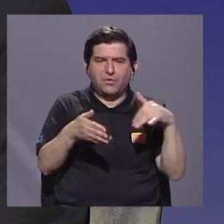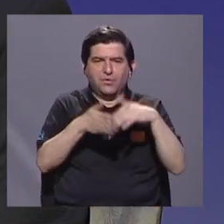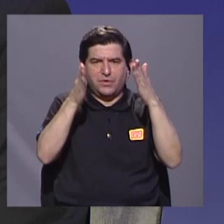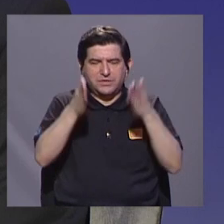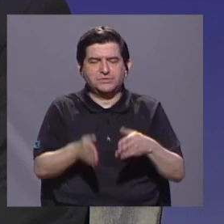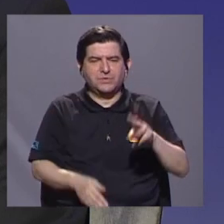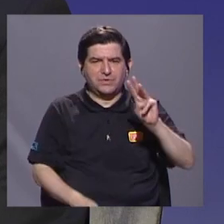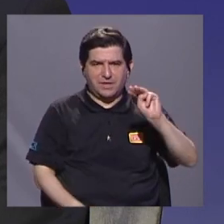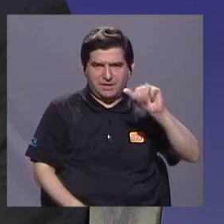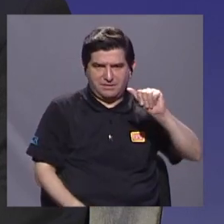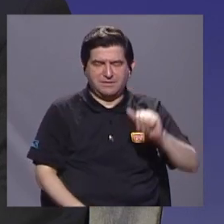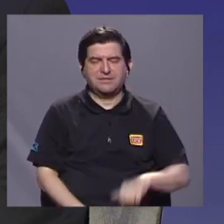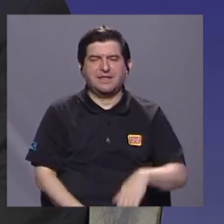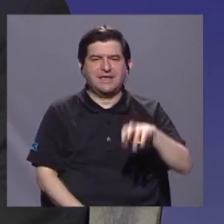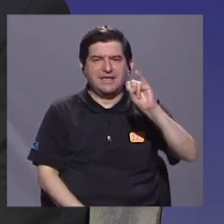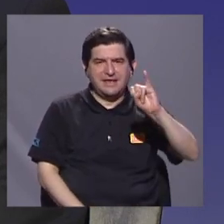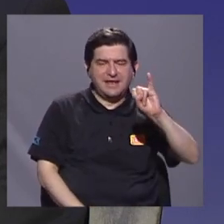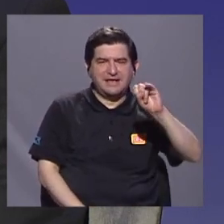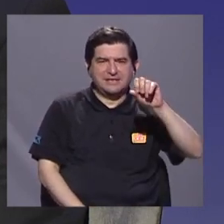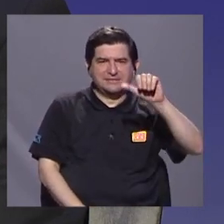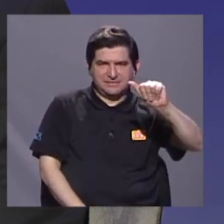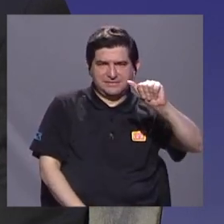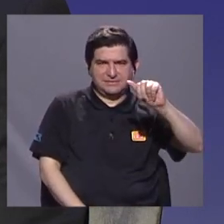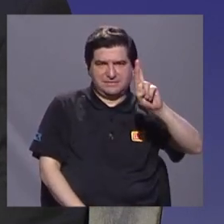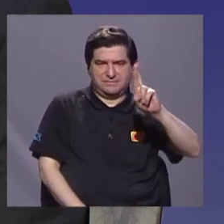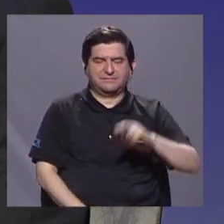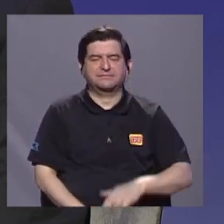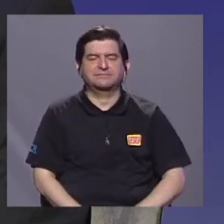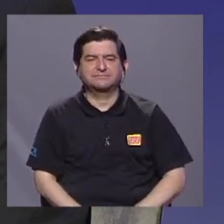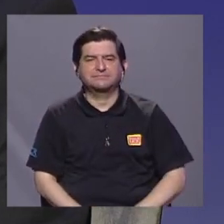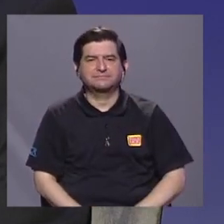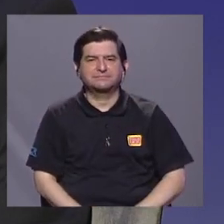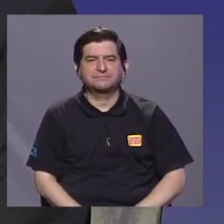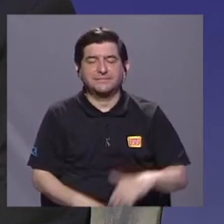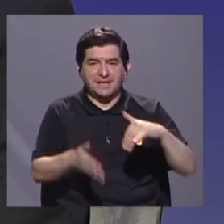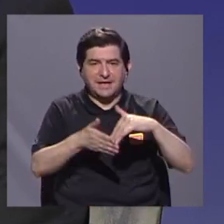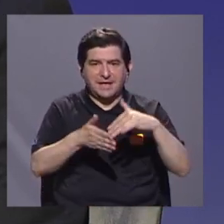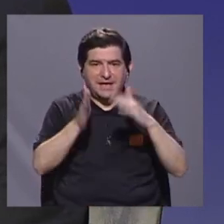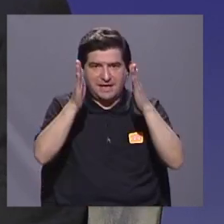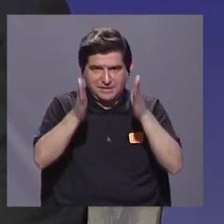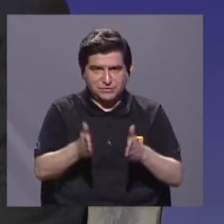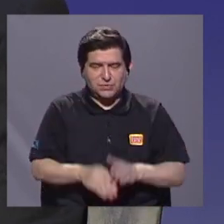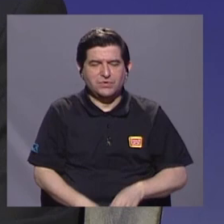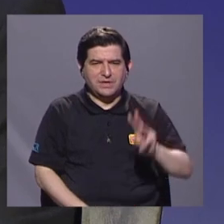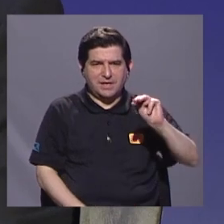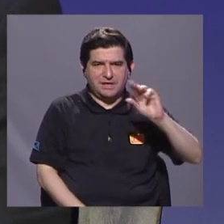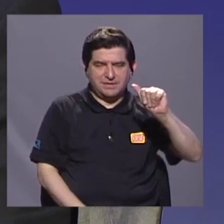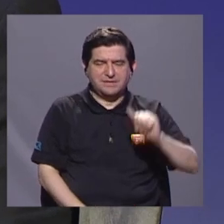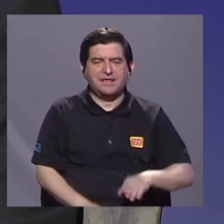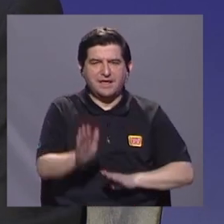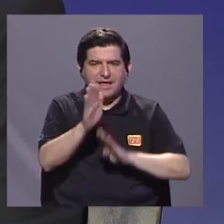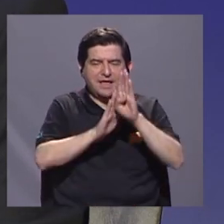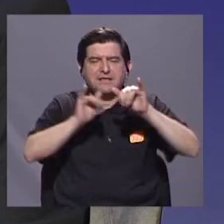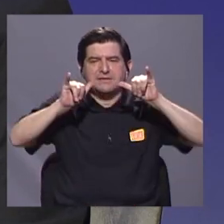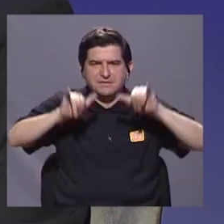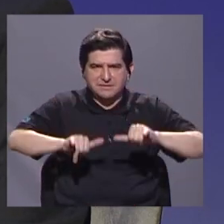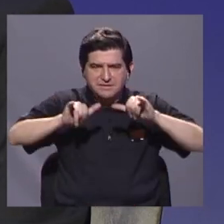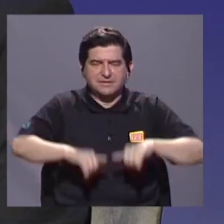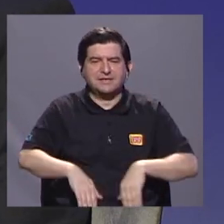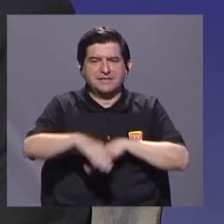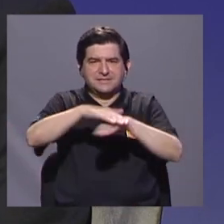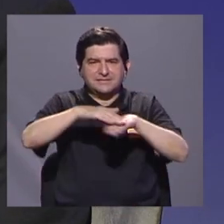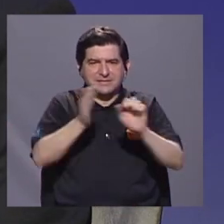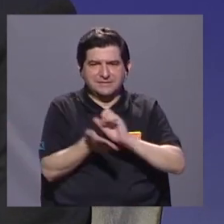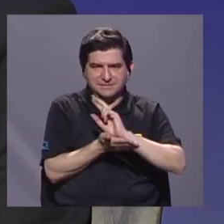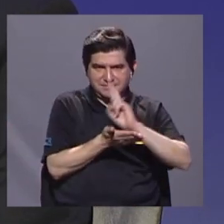de maestría Inés Azofeifa Rojas, estudiante de la maestría en desarrollo sostenible de la sede